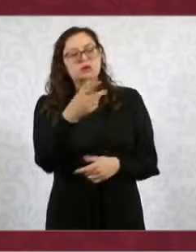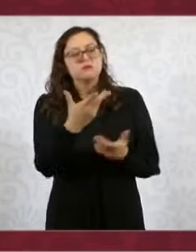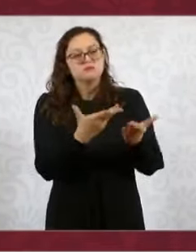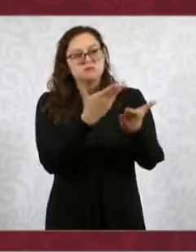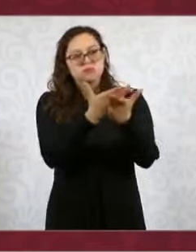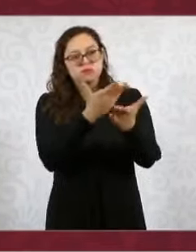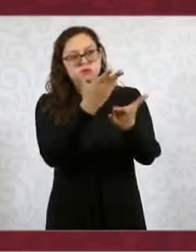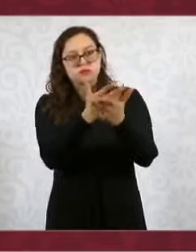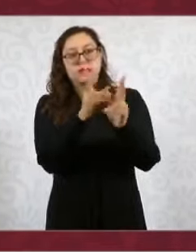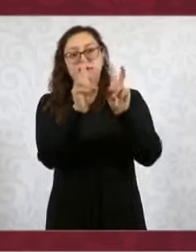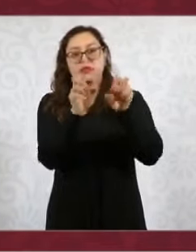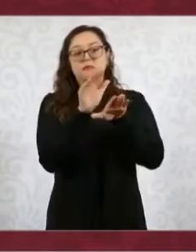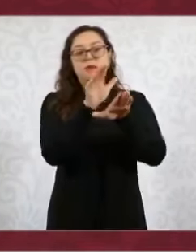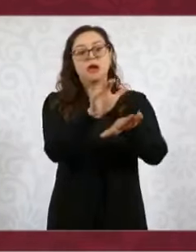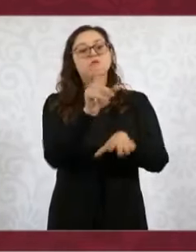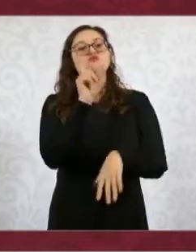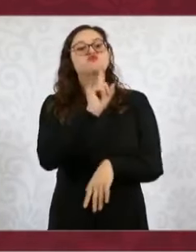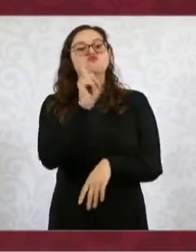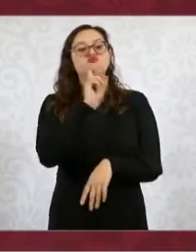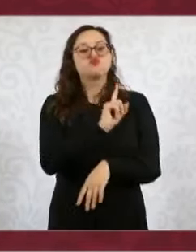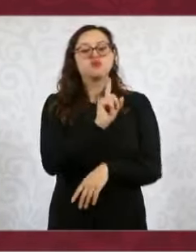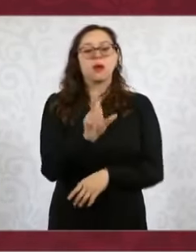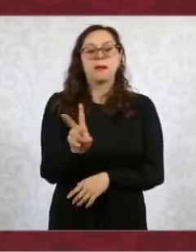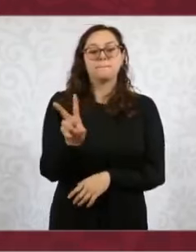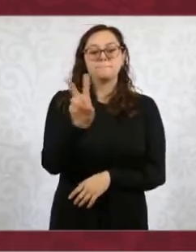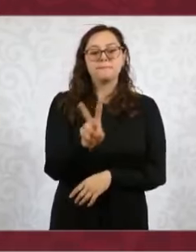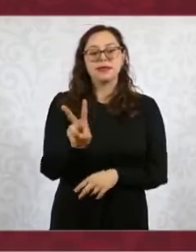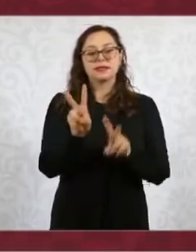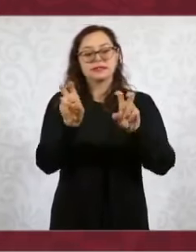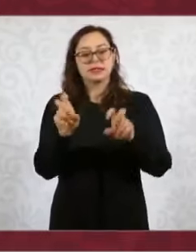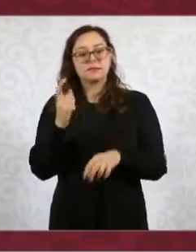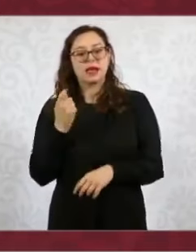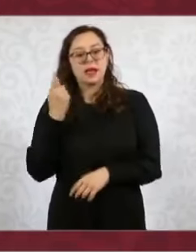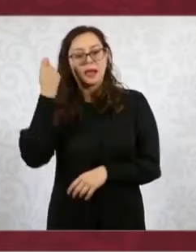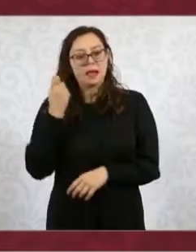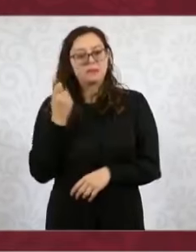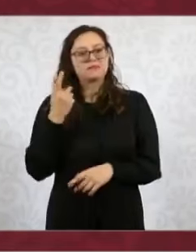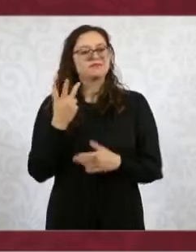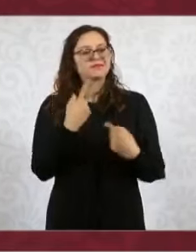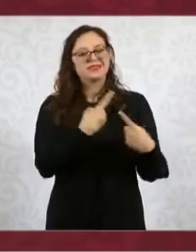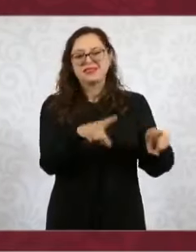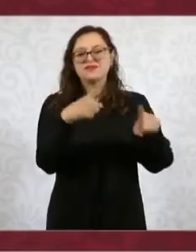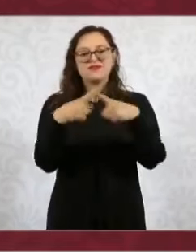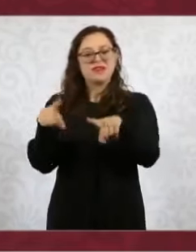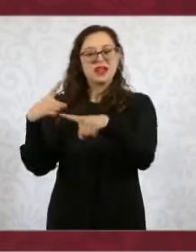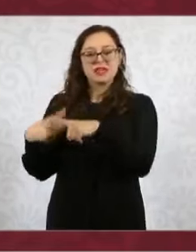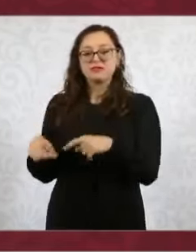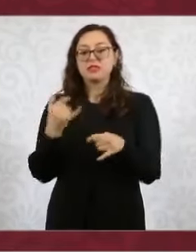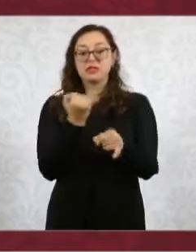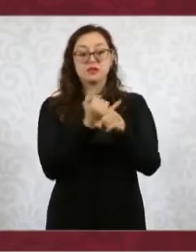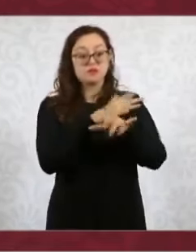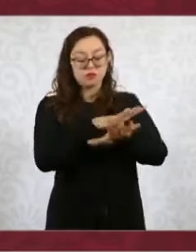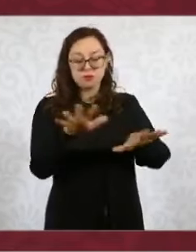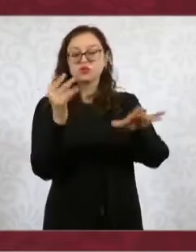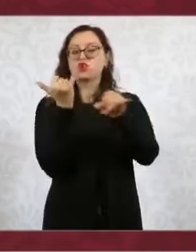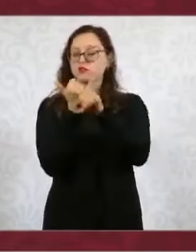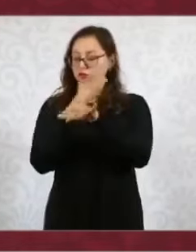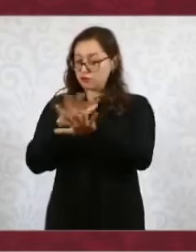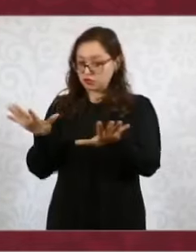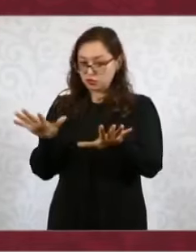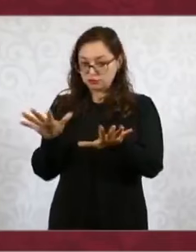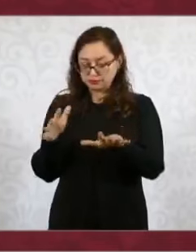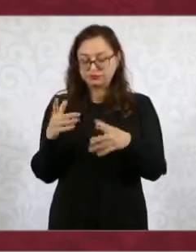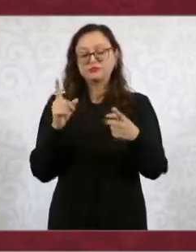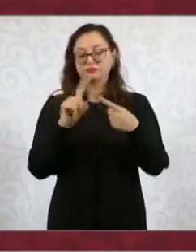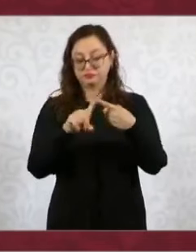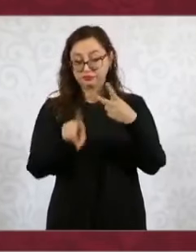las mujeres. El viernes vamos a hablar de las becas y así vamos a seguir con información y preguntas, pero además vamos a tener